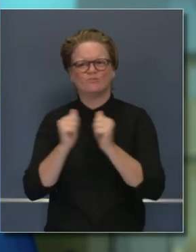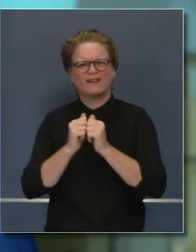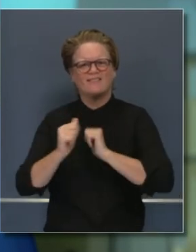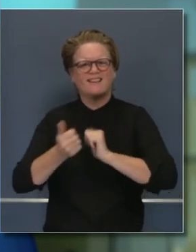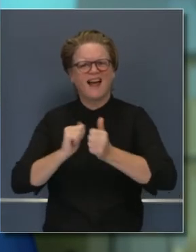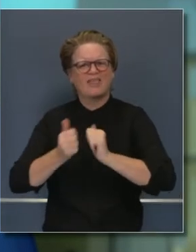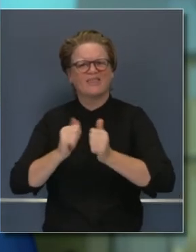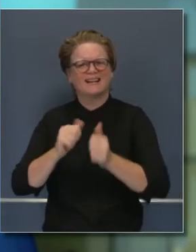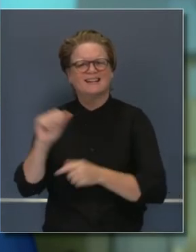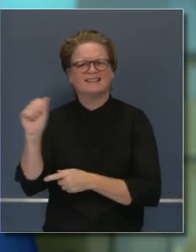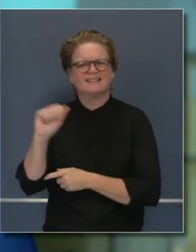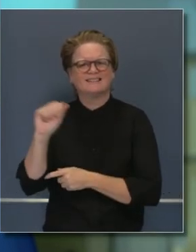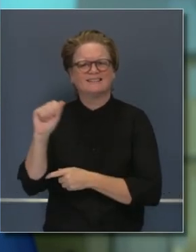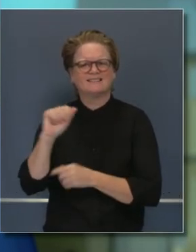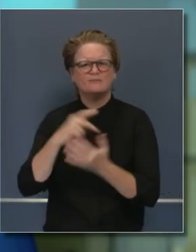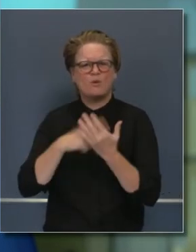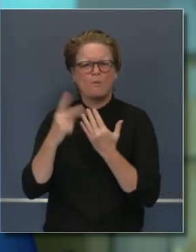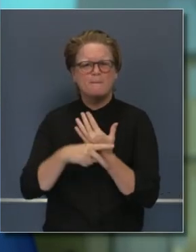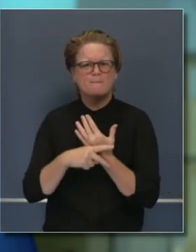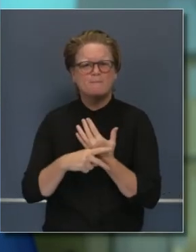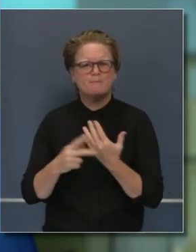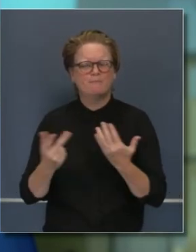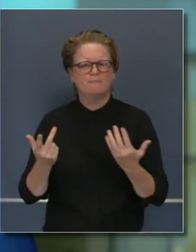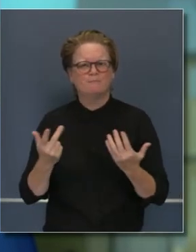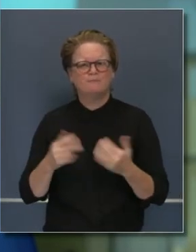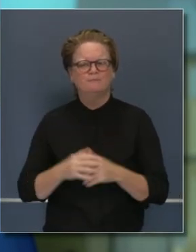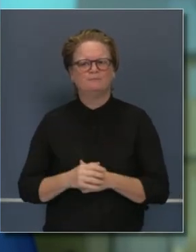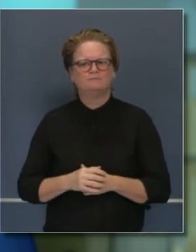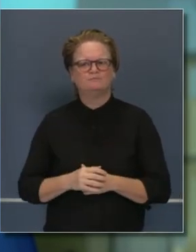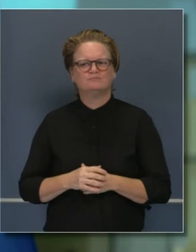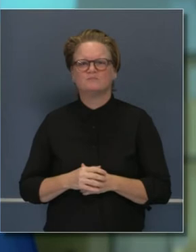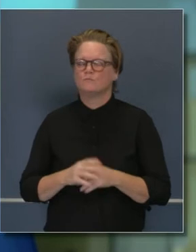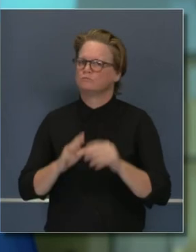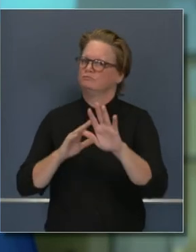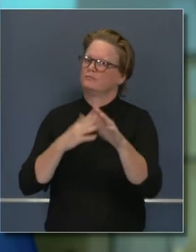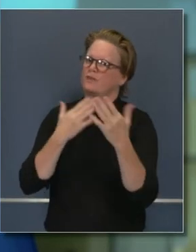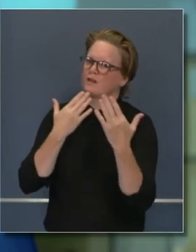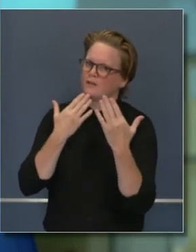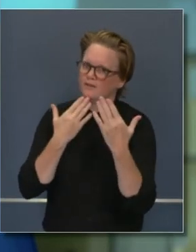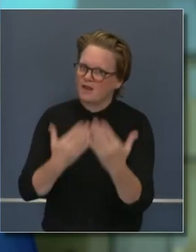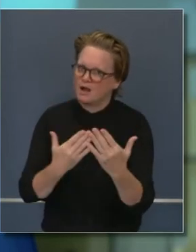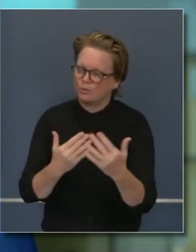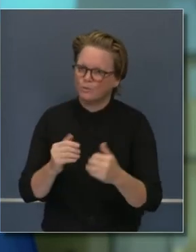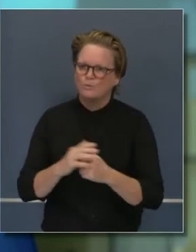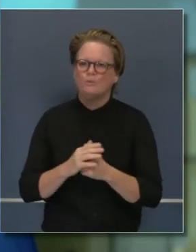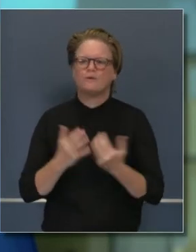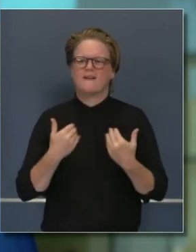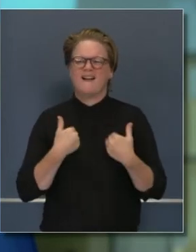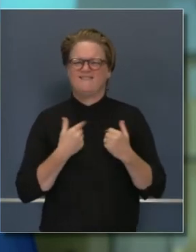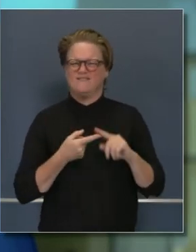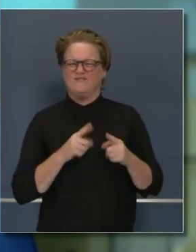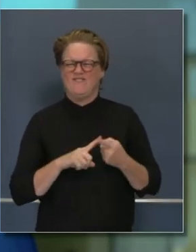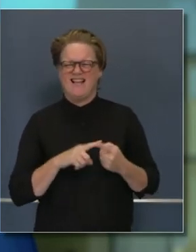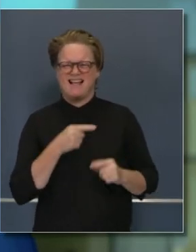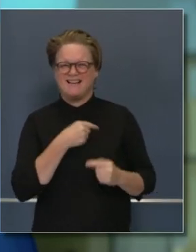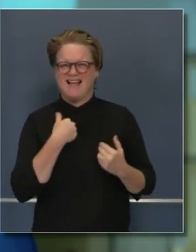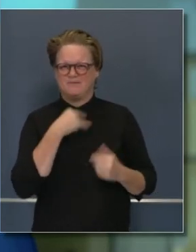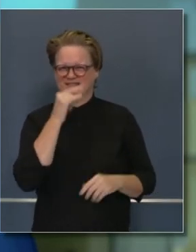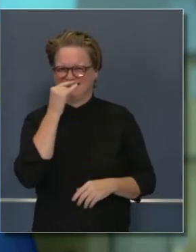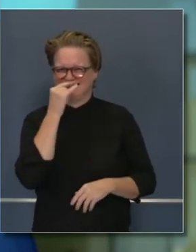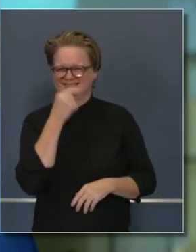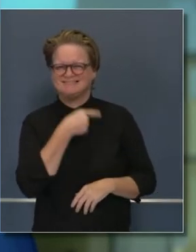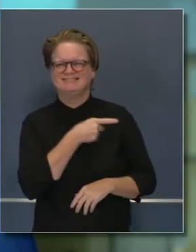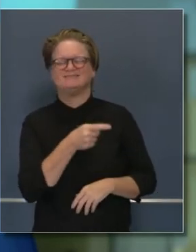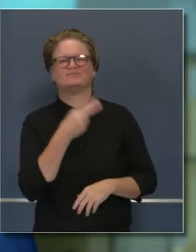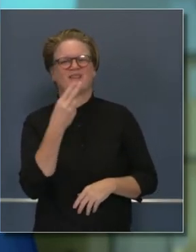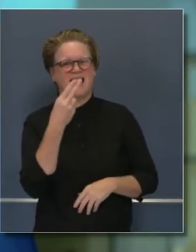Yo creciendo fui uno de esos atletas, aprecio mucho su pregunta y tengo muchos amigos con hijos de edad para